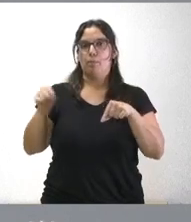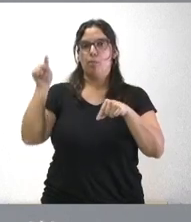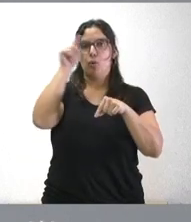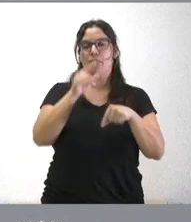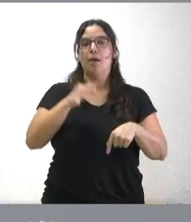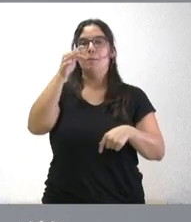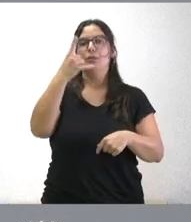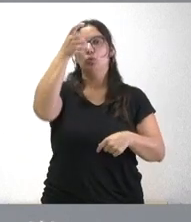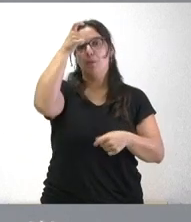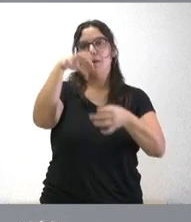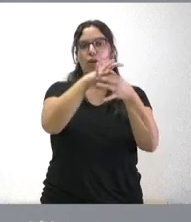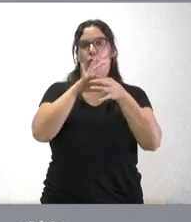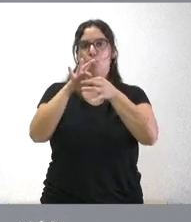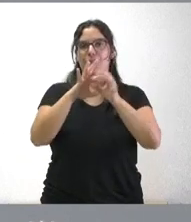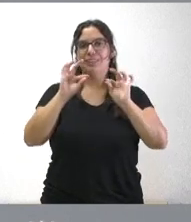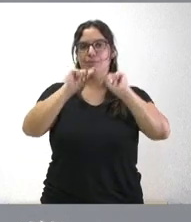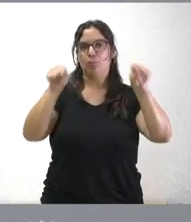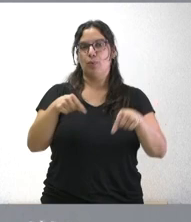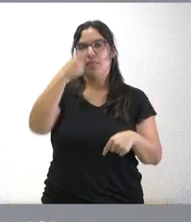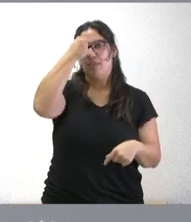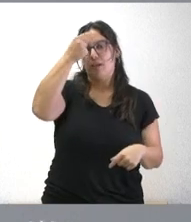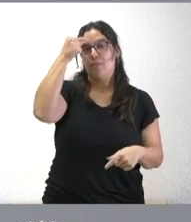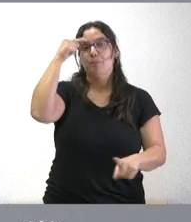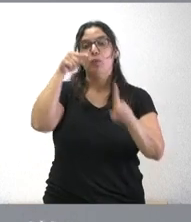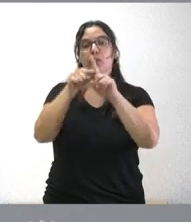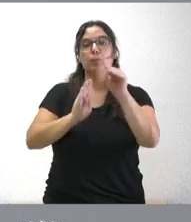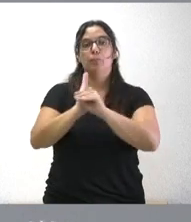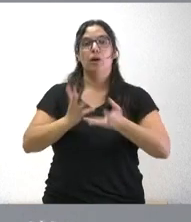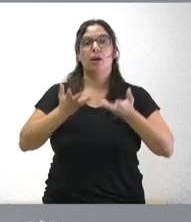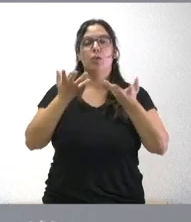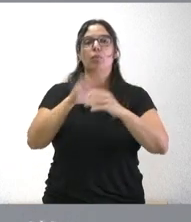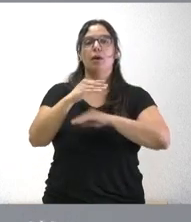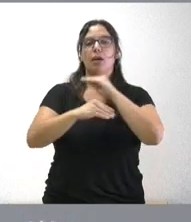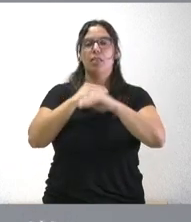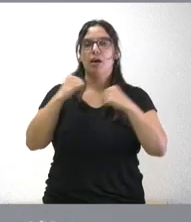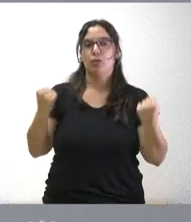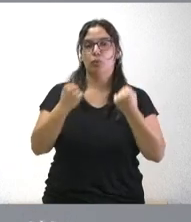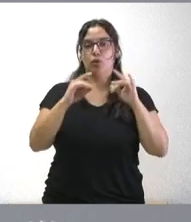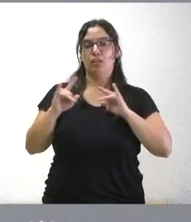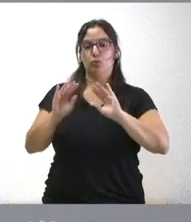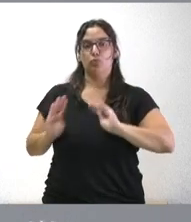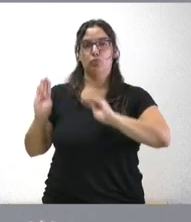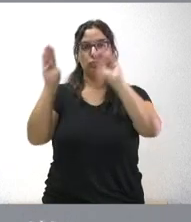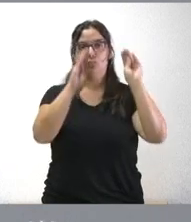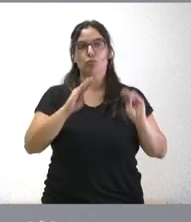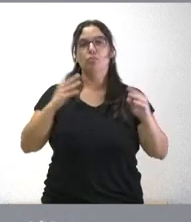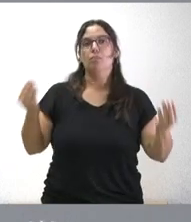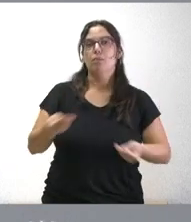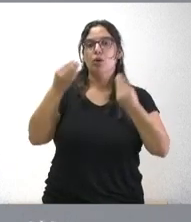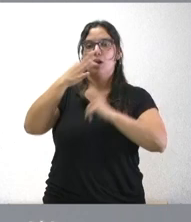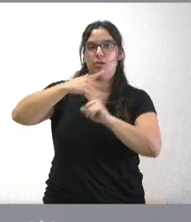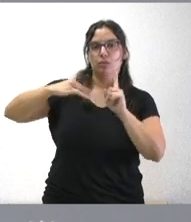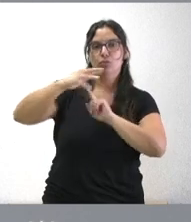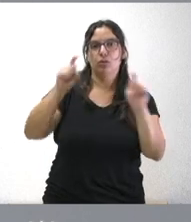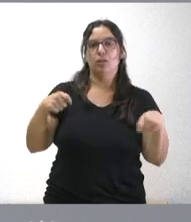mancomunidad, en este caso en la provincia de Ávila. El objetivo de estas ayudas es realizar actuaciones en esos territorios de mejora del medio natural,